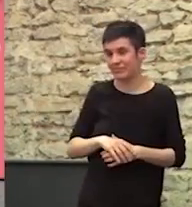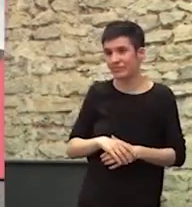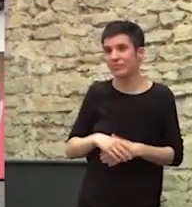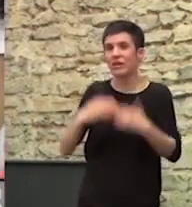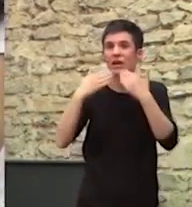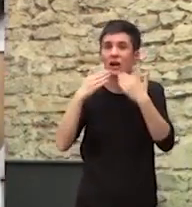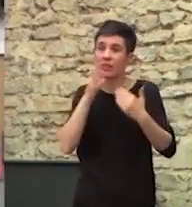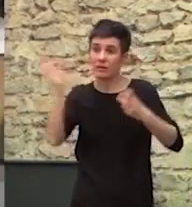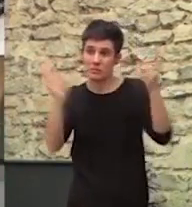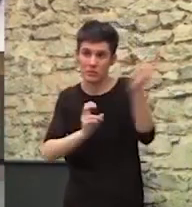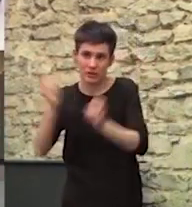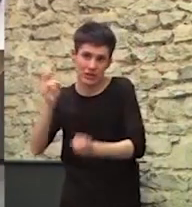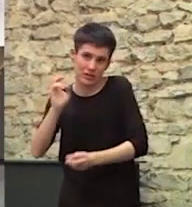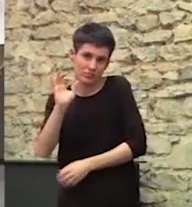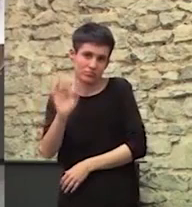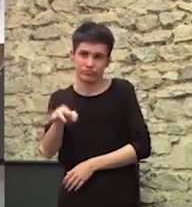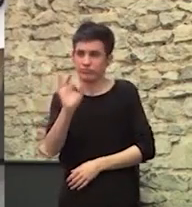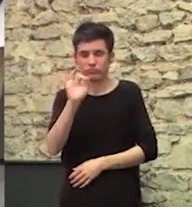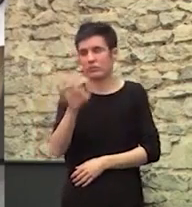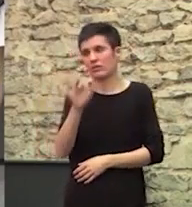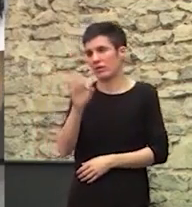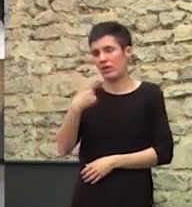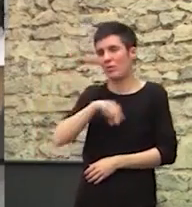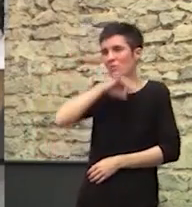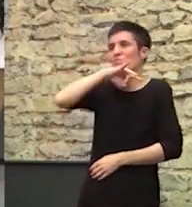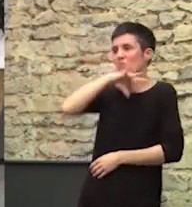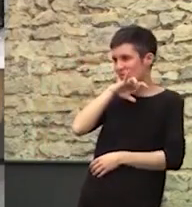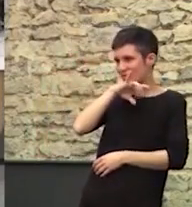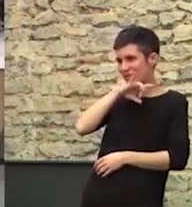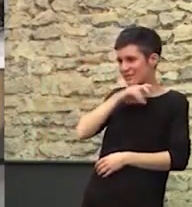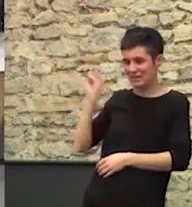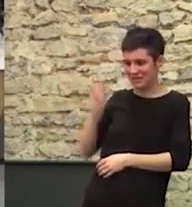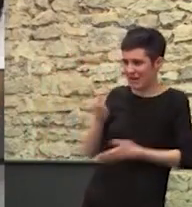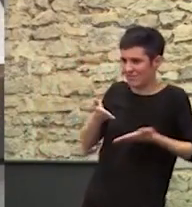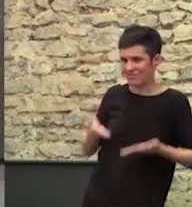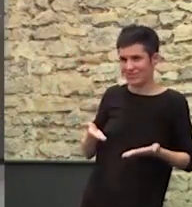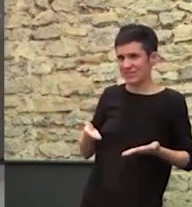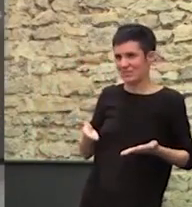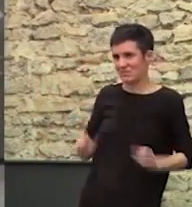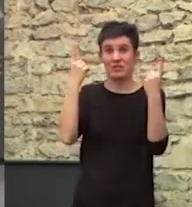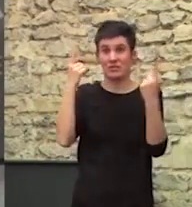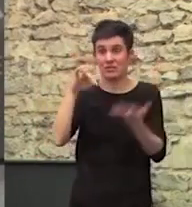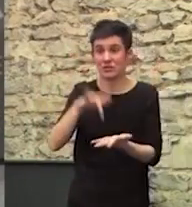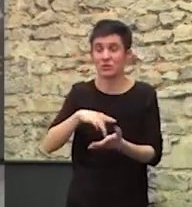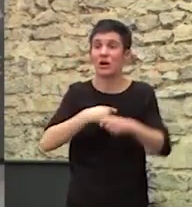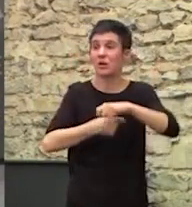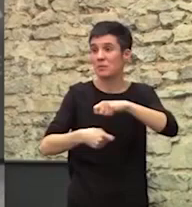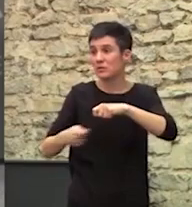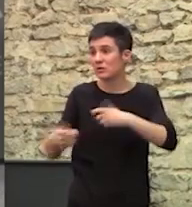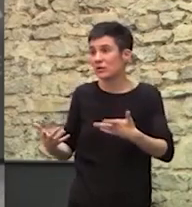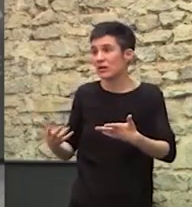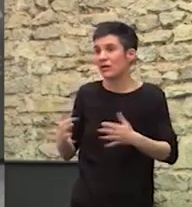Agradecer que estéis aquí De verdad Estamos muy contentas De estar aquí Es la primera vez Que estamos en Victoria